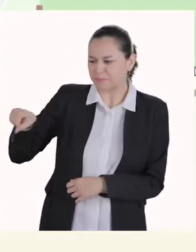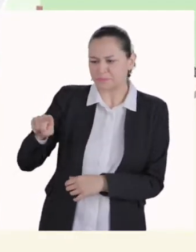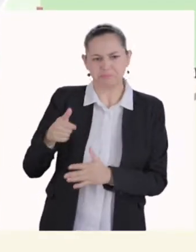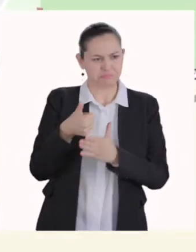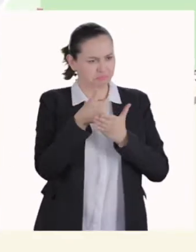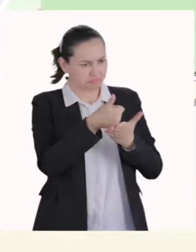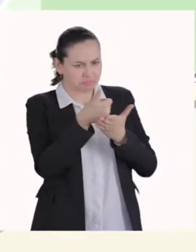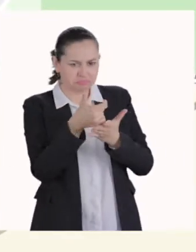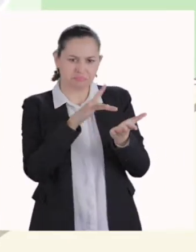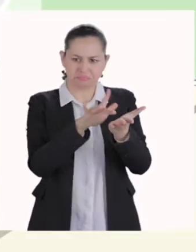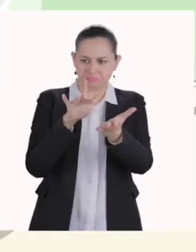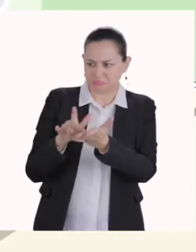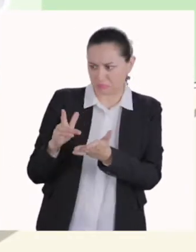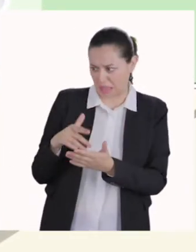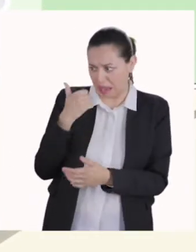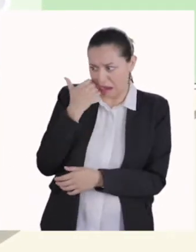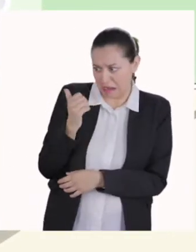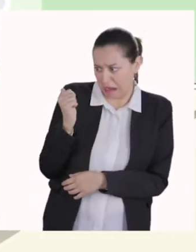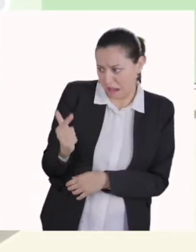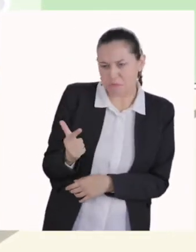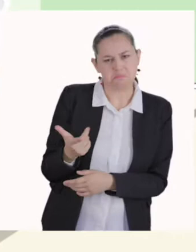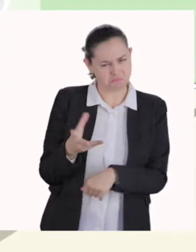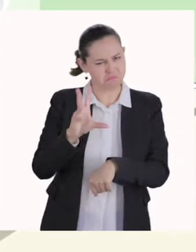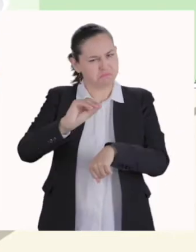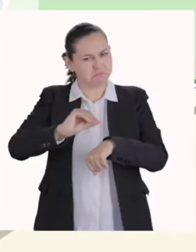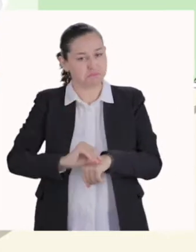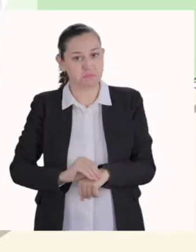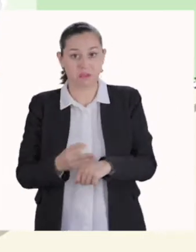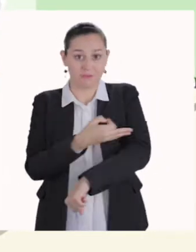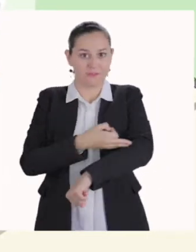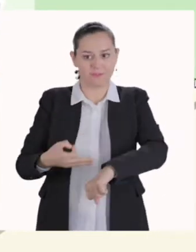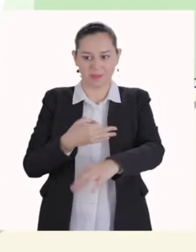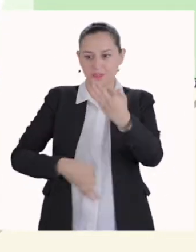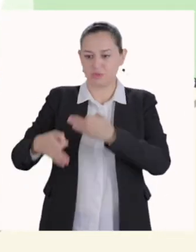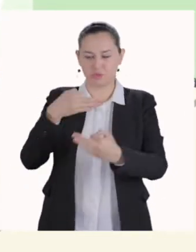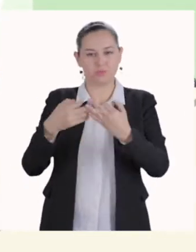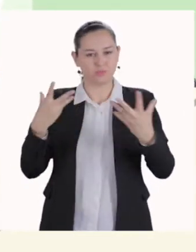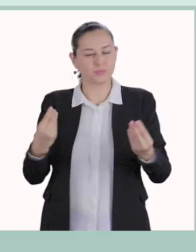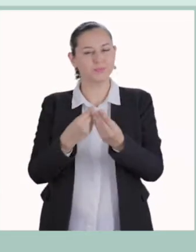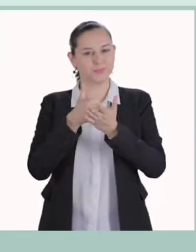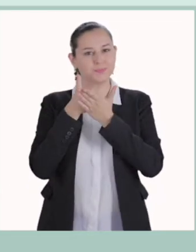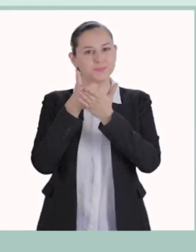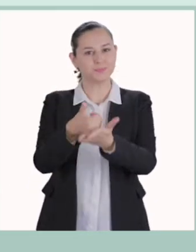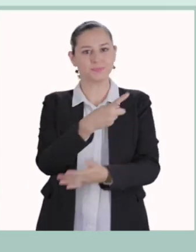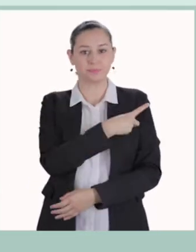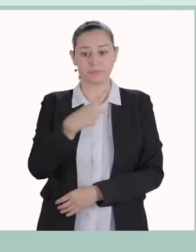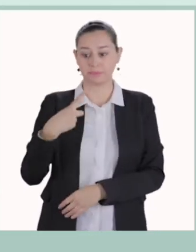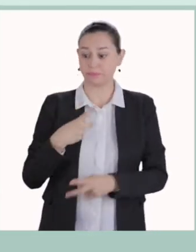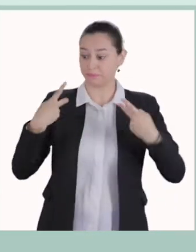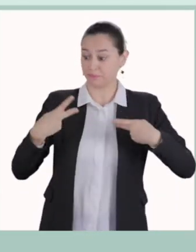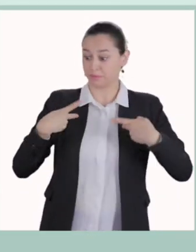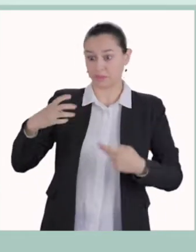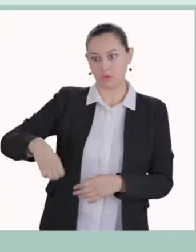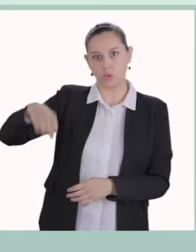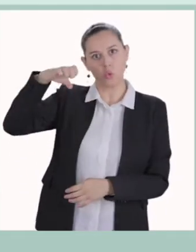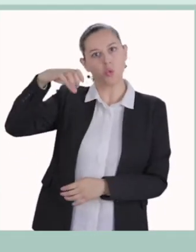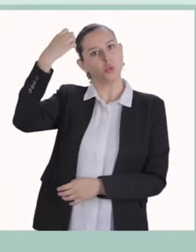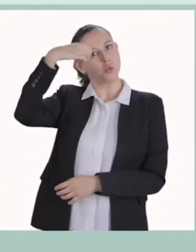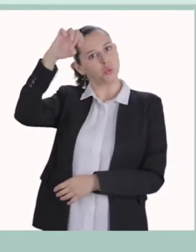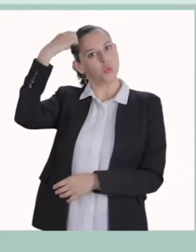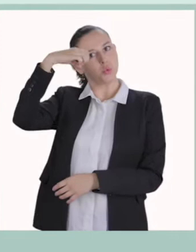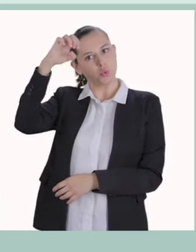permitirles elegir cómo apoyar y qué labores quieren realizar. Toda la familia debe ayudar. La gente mayor tiene más experiencia.